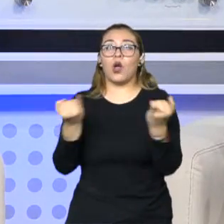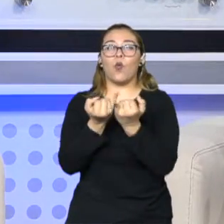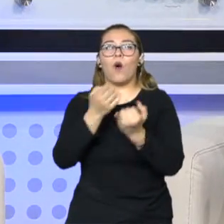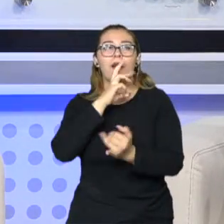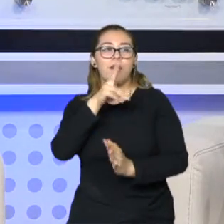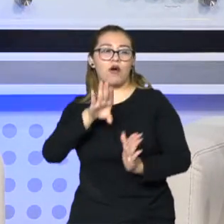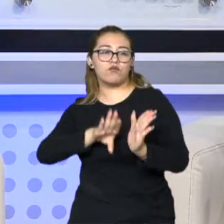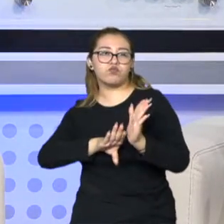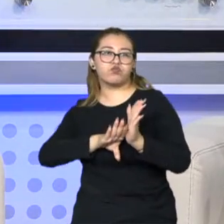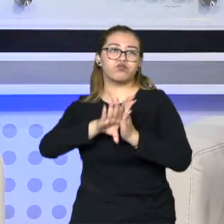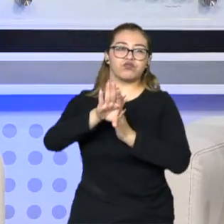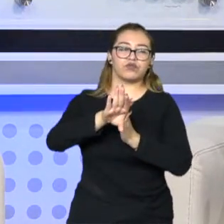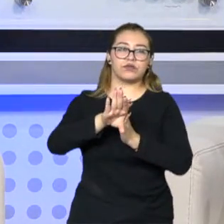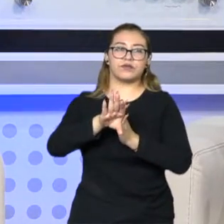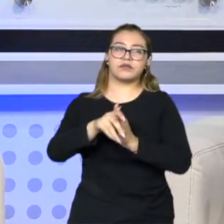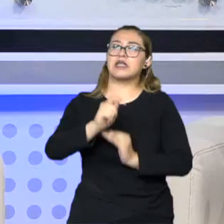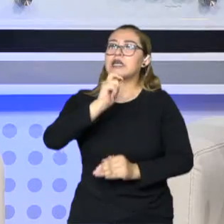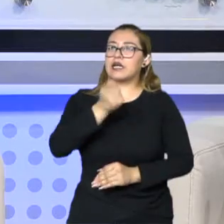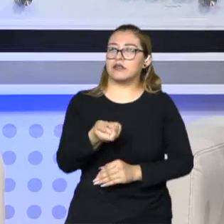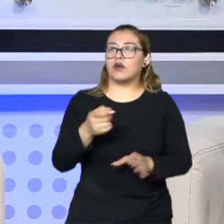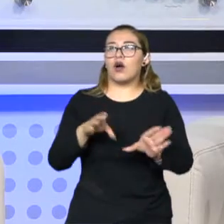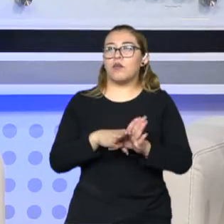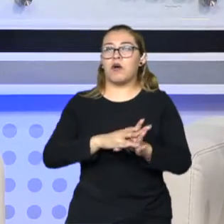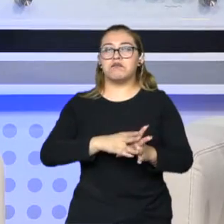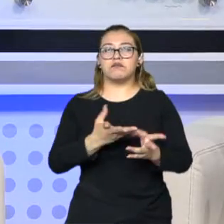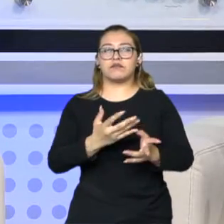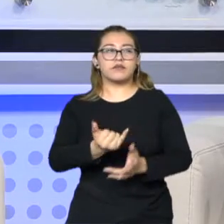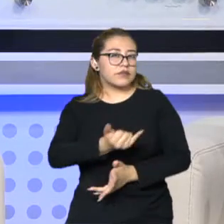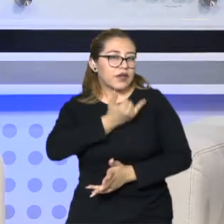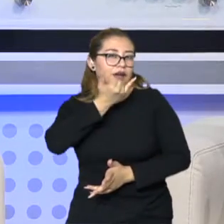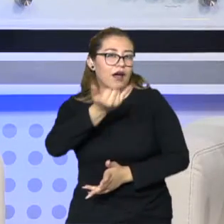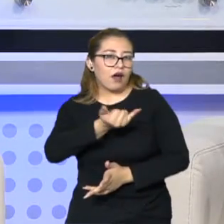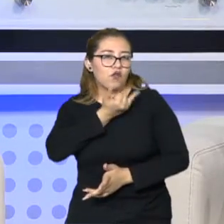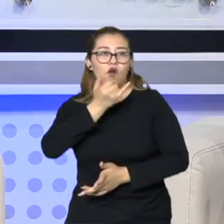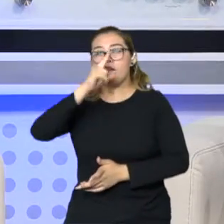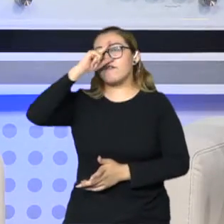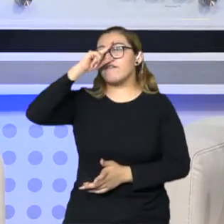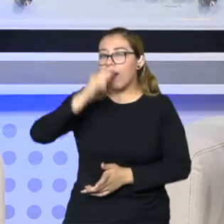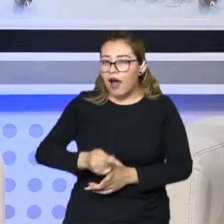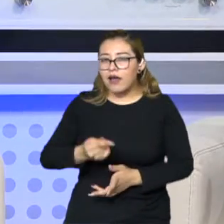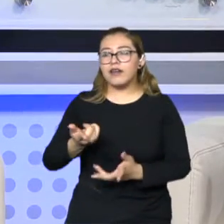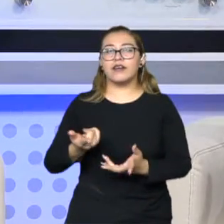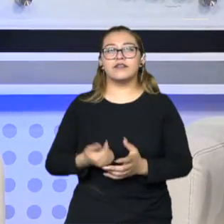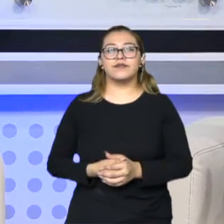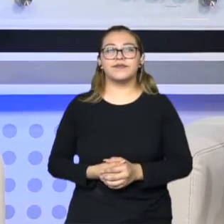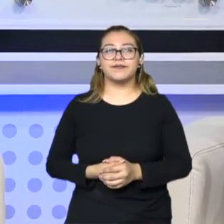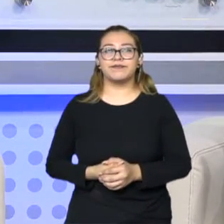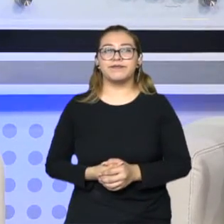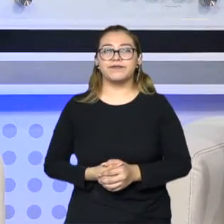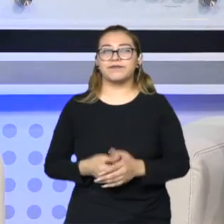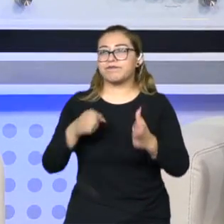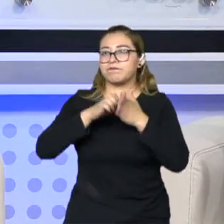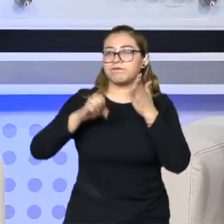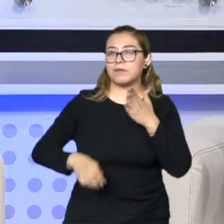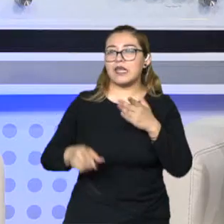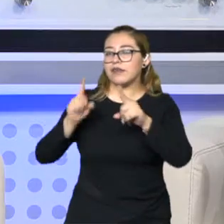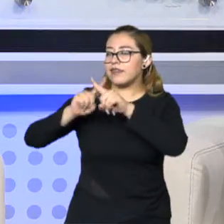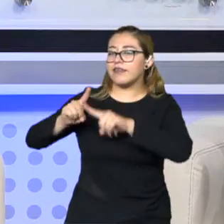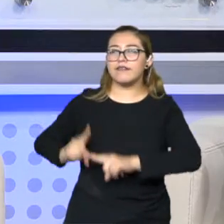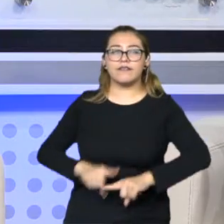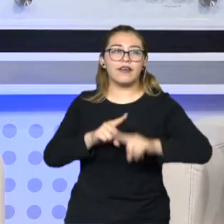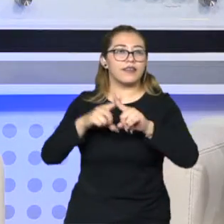que esto a fin de cuentas, son lagunas, son errores, son fallas, son necesidades que se tienen,